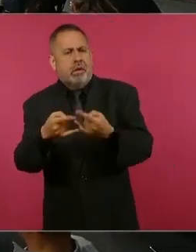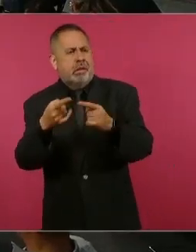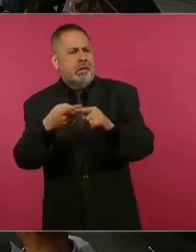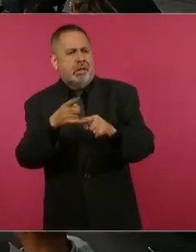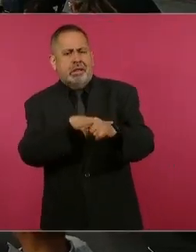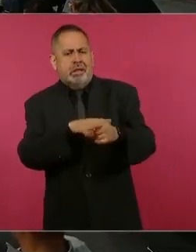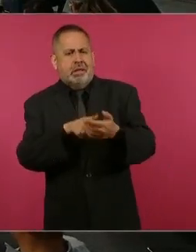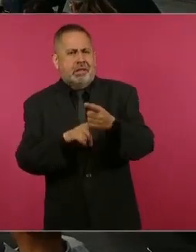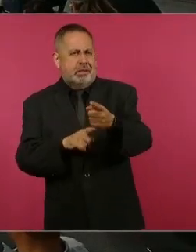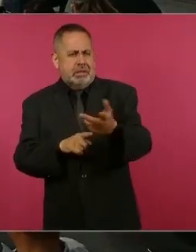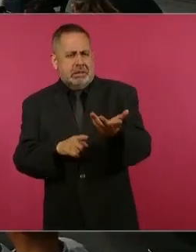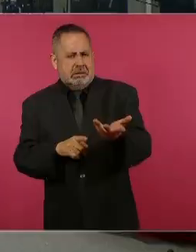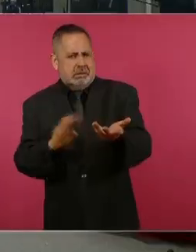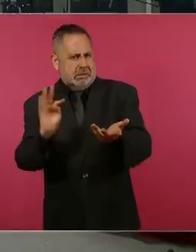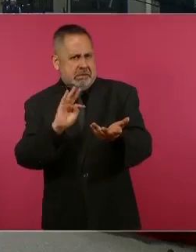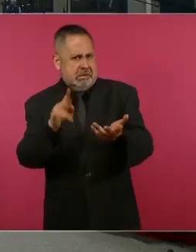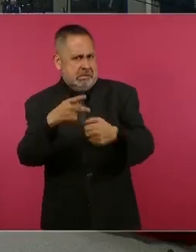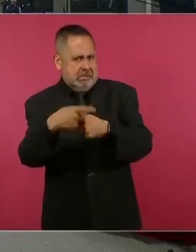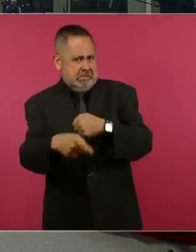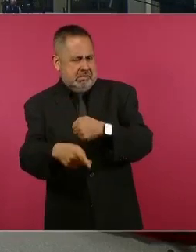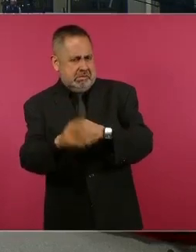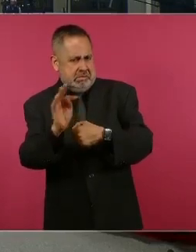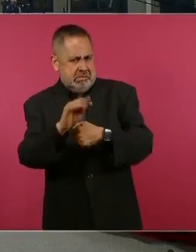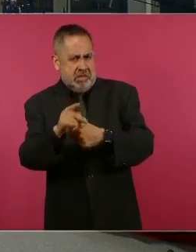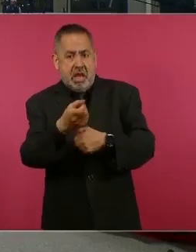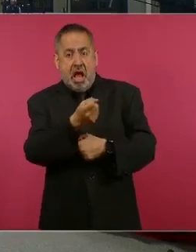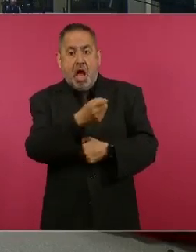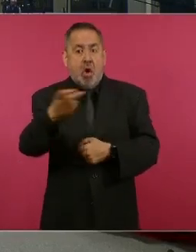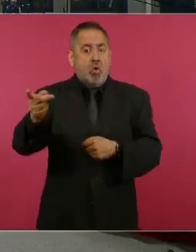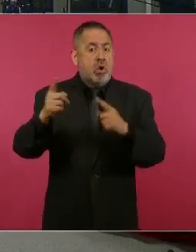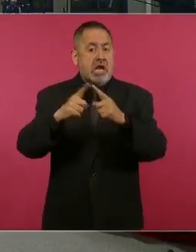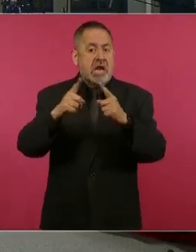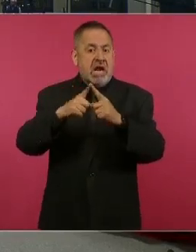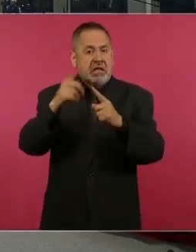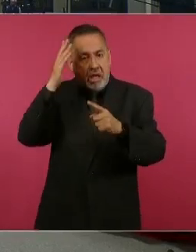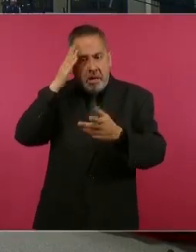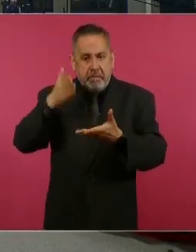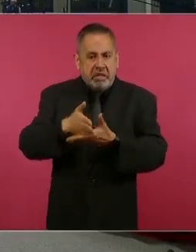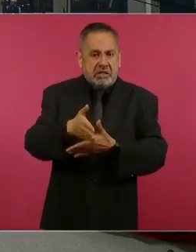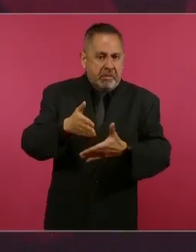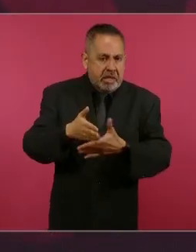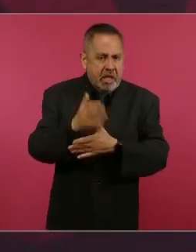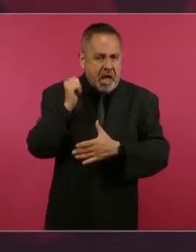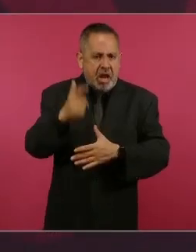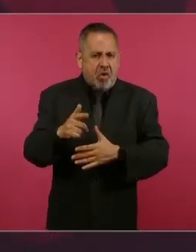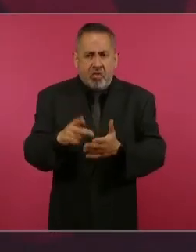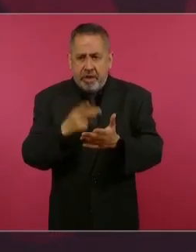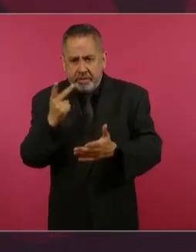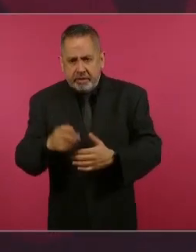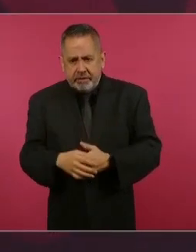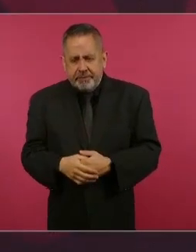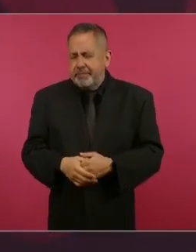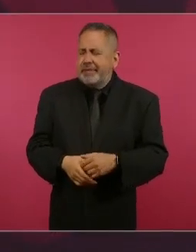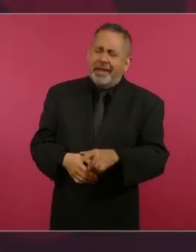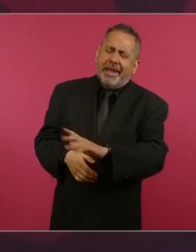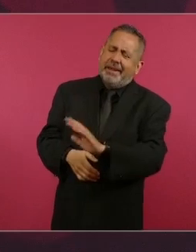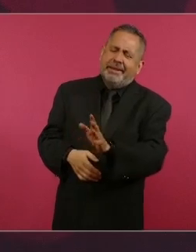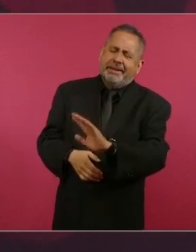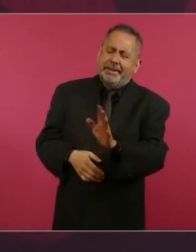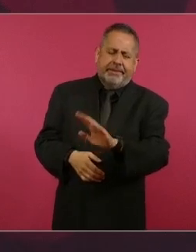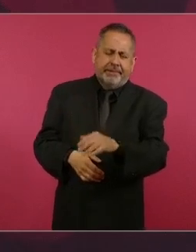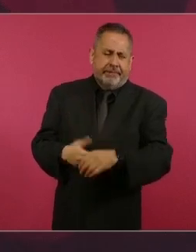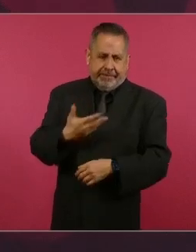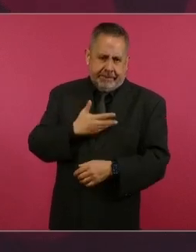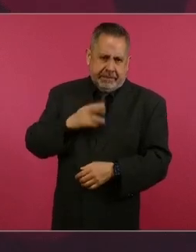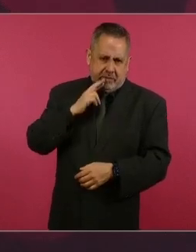presenta, ¿no ve riesgoso que ya jerarcas de la iglesia estén interviniendo nuevamente? No, no, no, no,